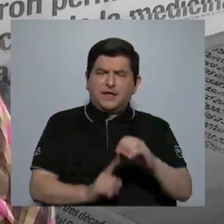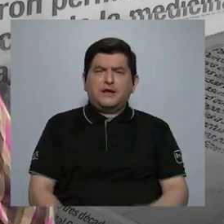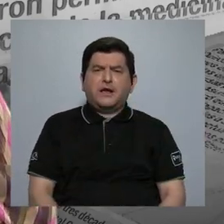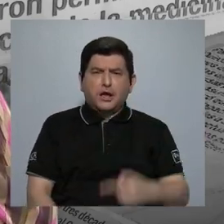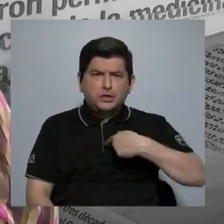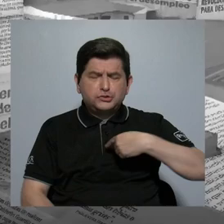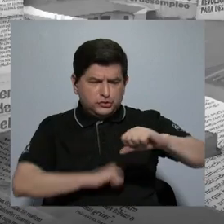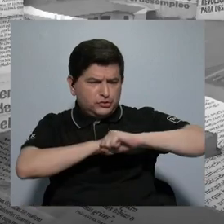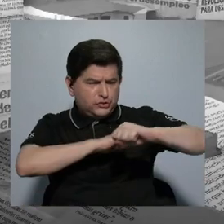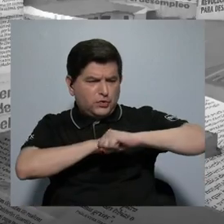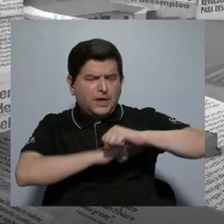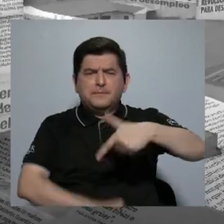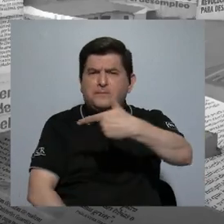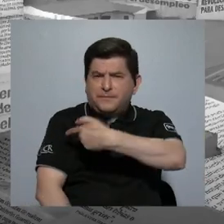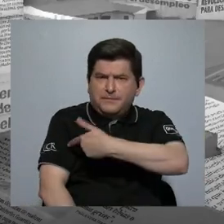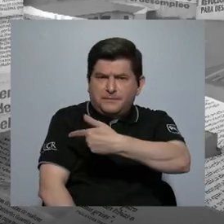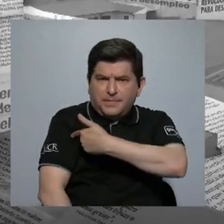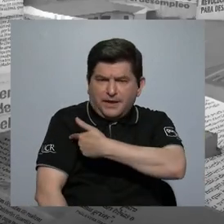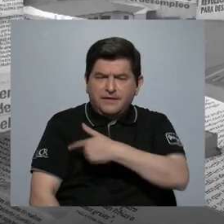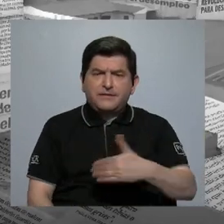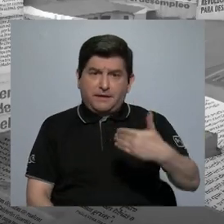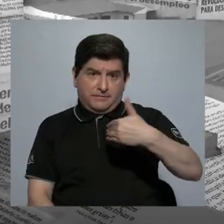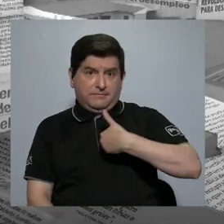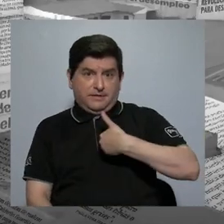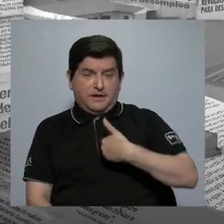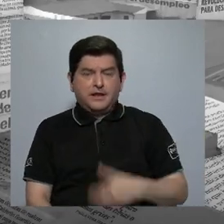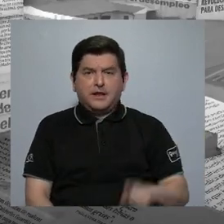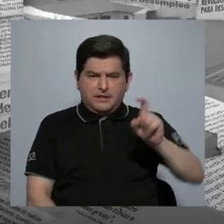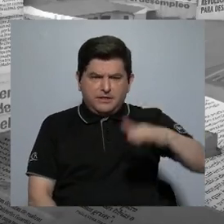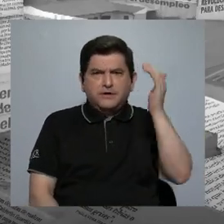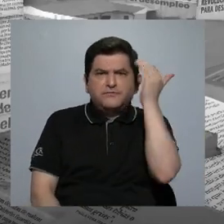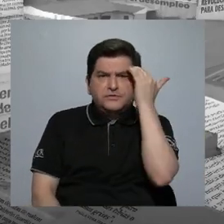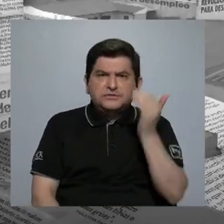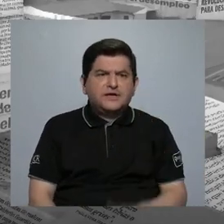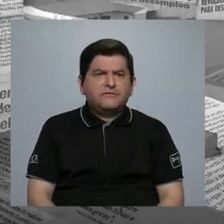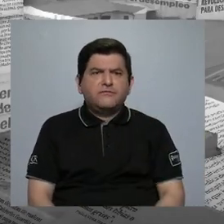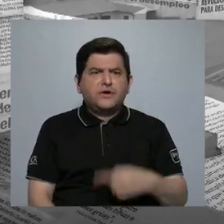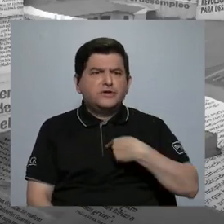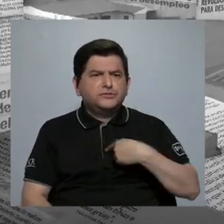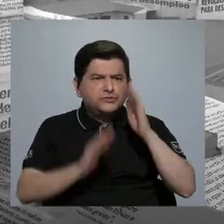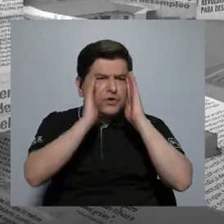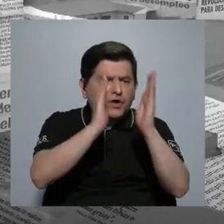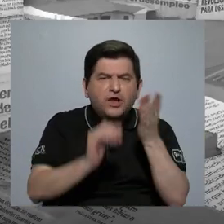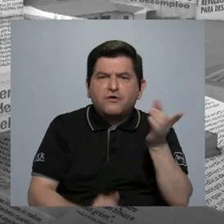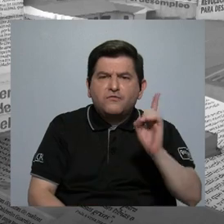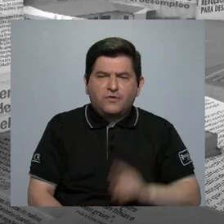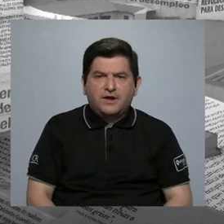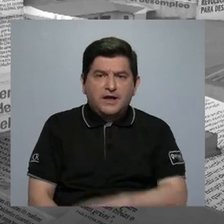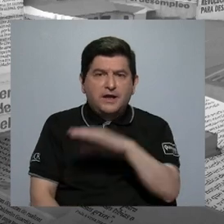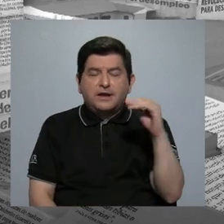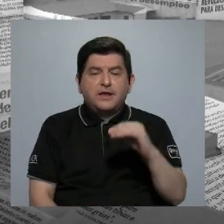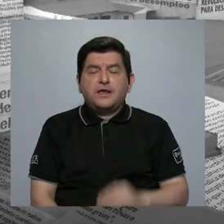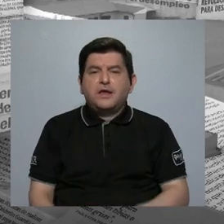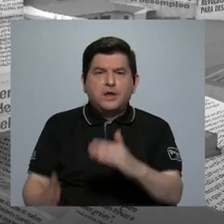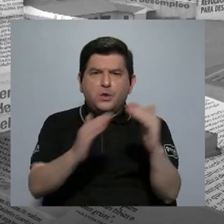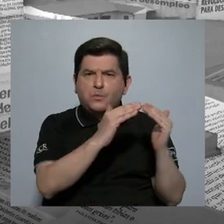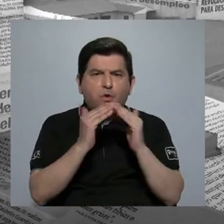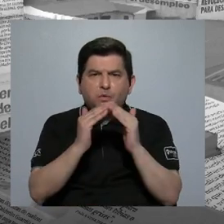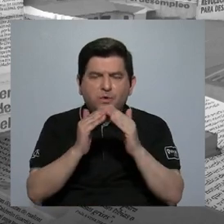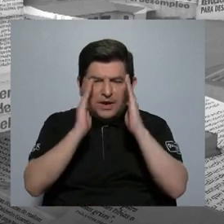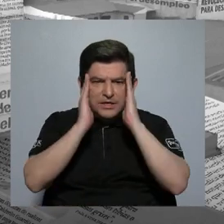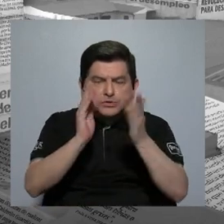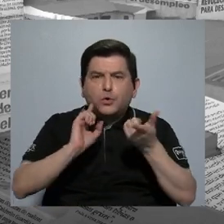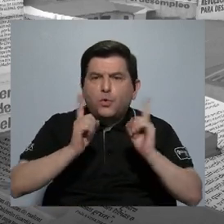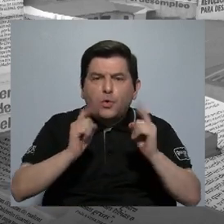porque si yo tengo una campaña de vacunación, yo tengo que saber a dónde quiero dirigirme y a qué público